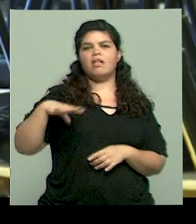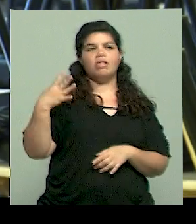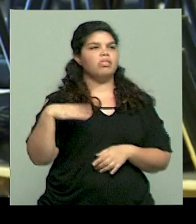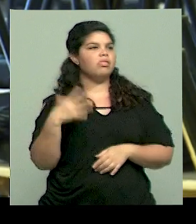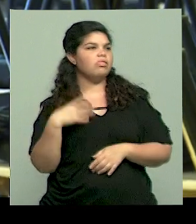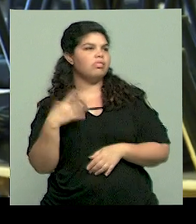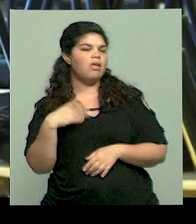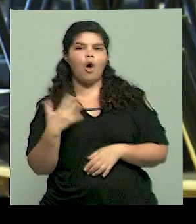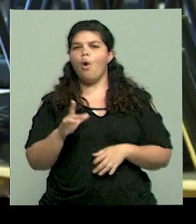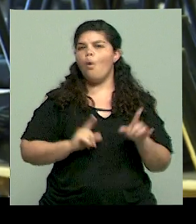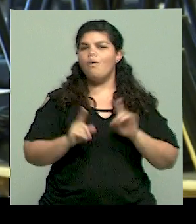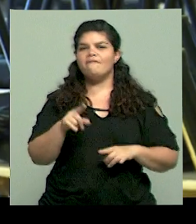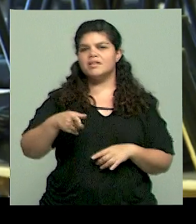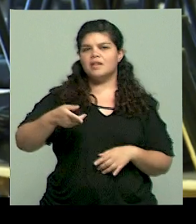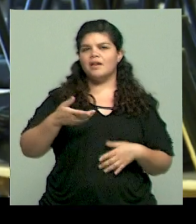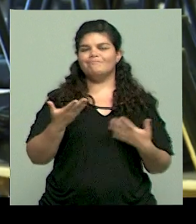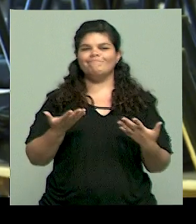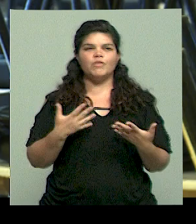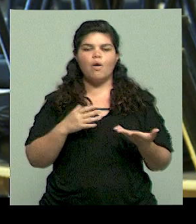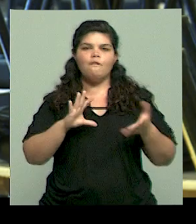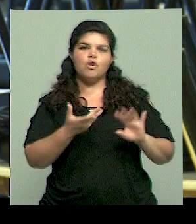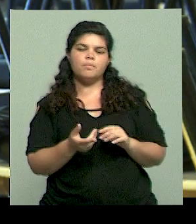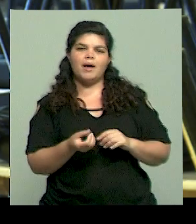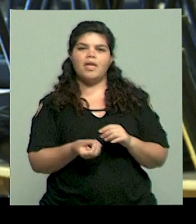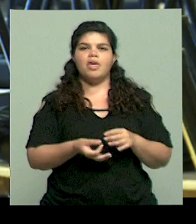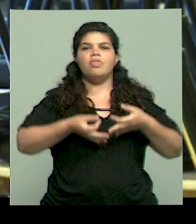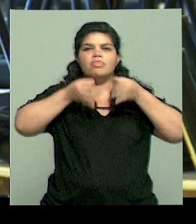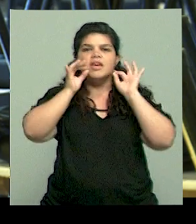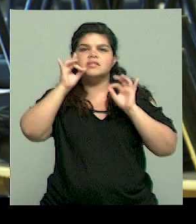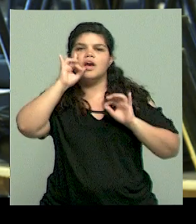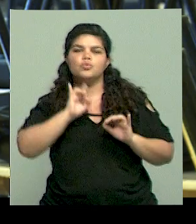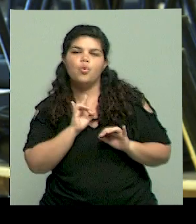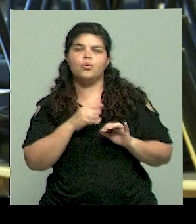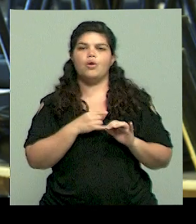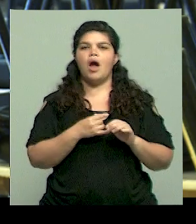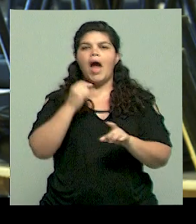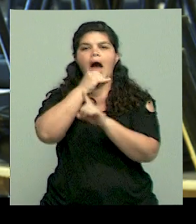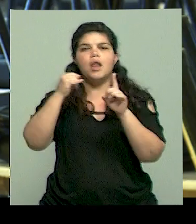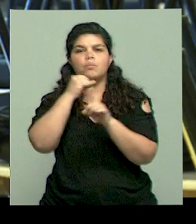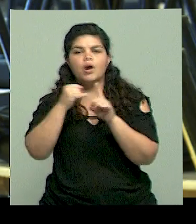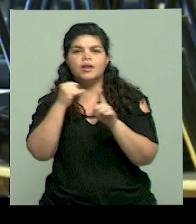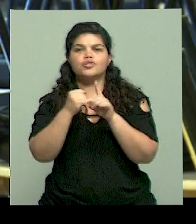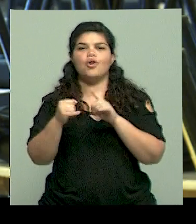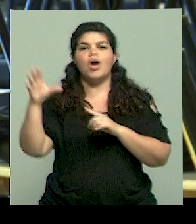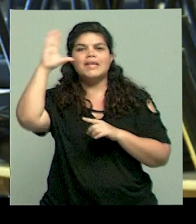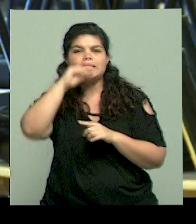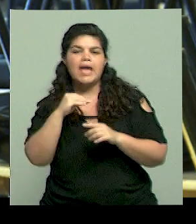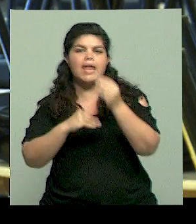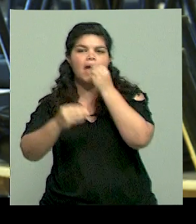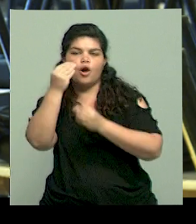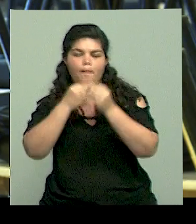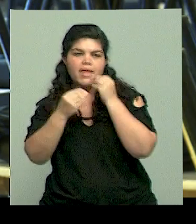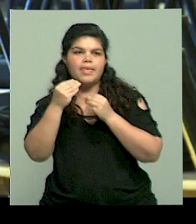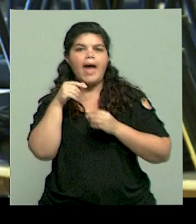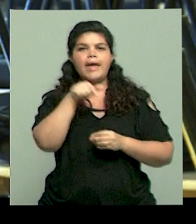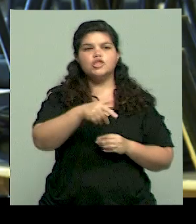información que nosotros tenemos para comer, desayuno, almuerzo, cena, total. Bueno, esto tiene tanto sello, tiene una... Tantas grasas saturadas, pero